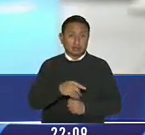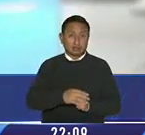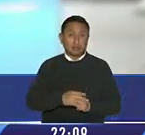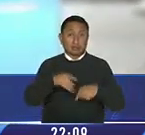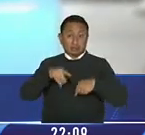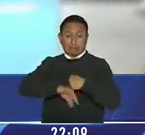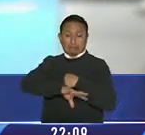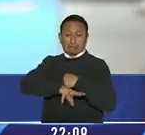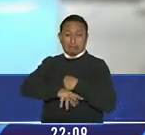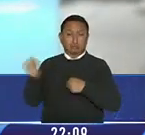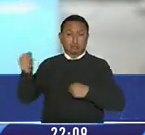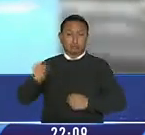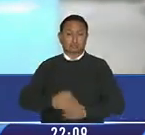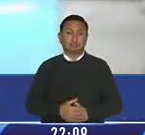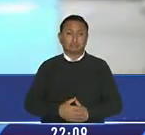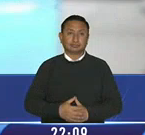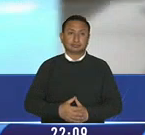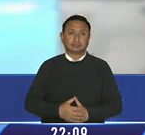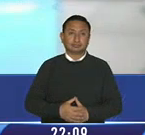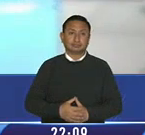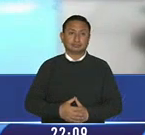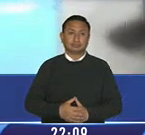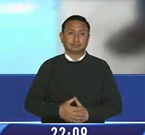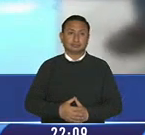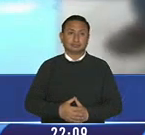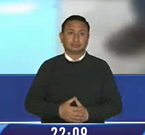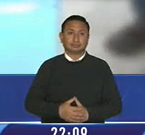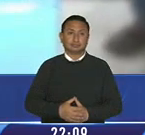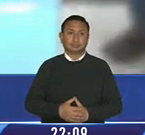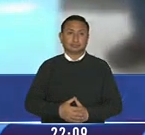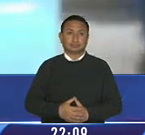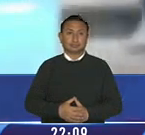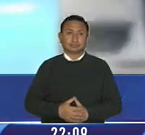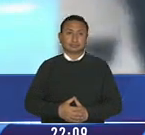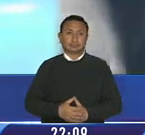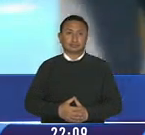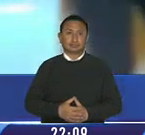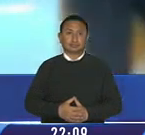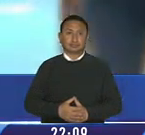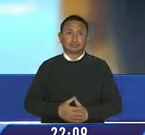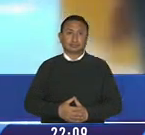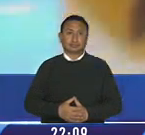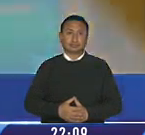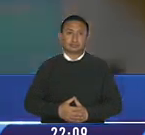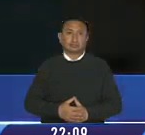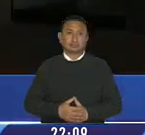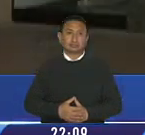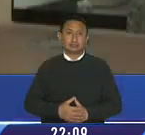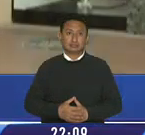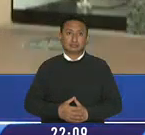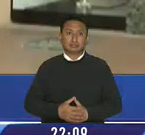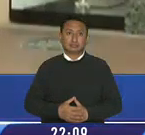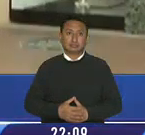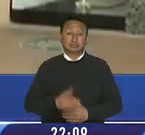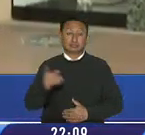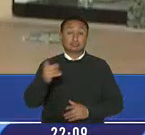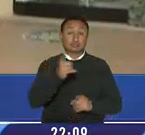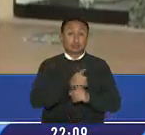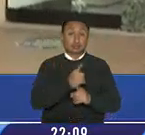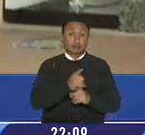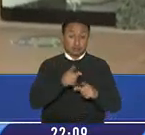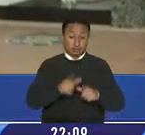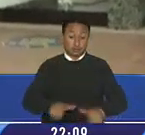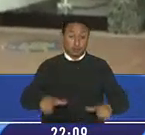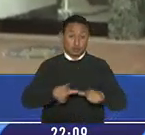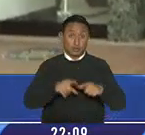llevar a cabo este suceso. Se va para allá, venga. Yo tengo que estar en dos canales. Vamos a hacer eso. Es por ello que en el lugar se